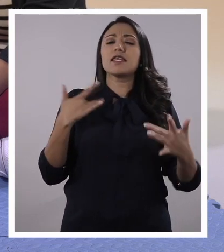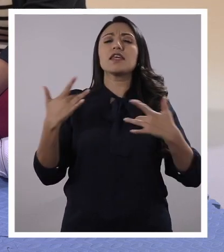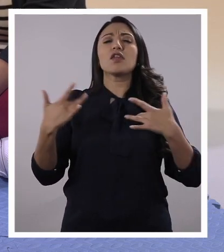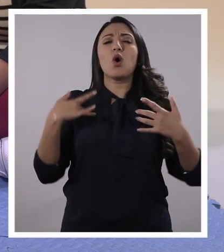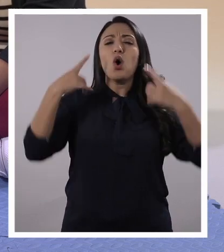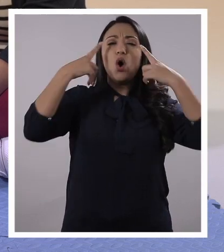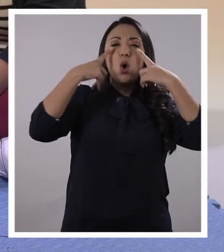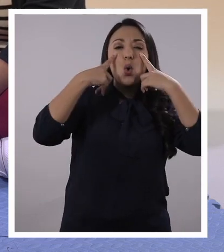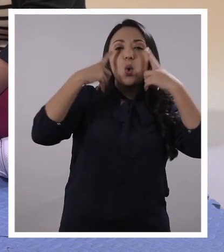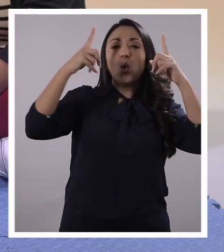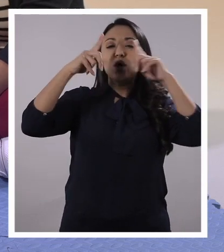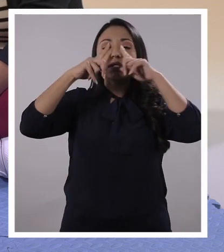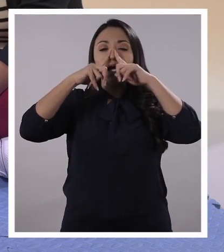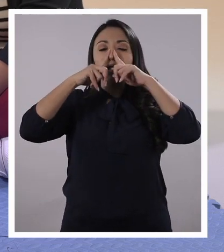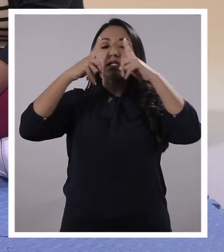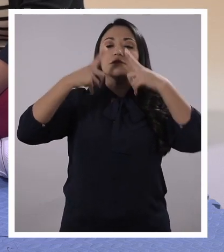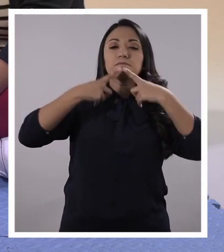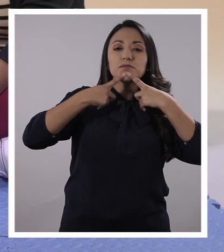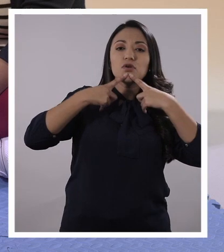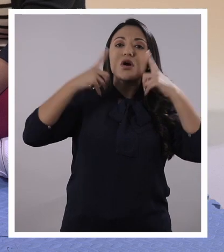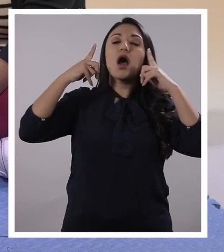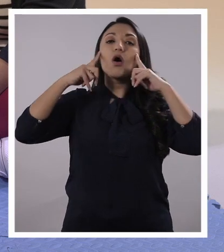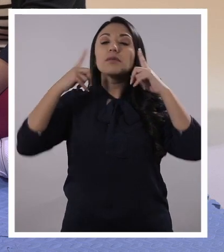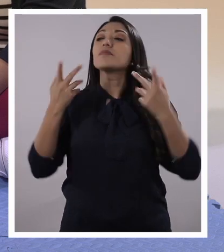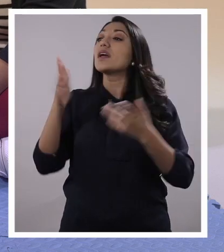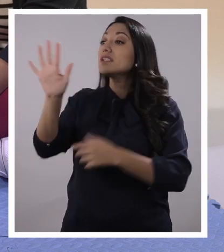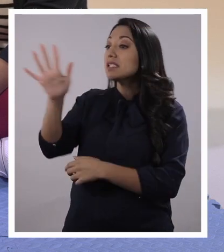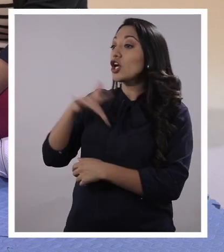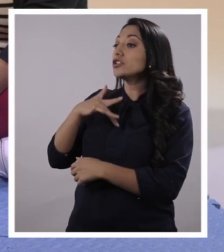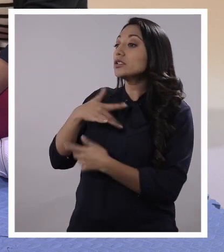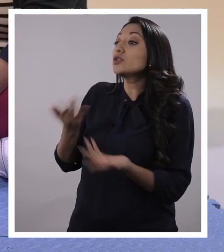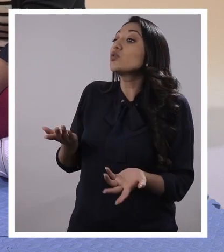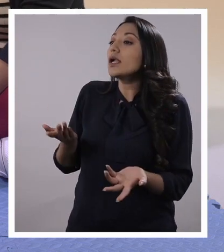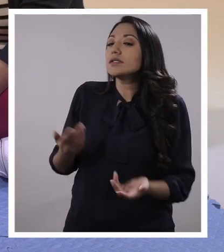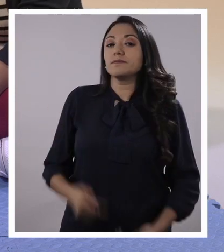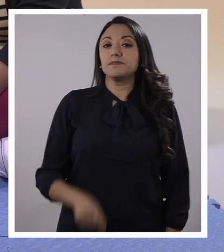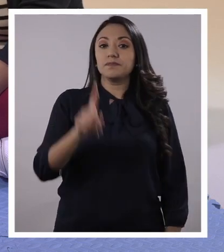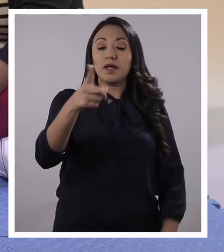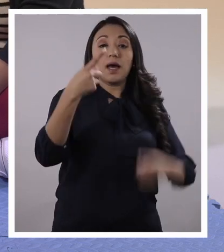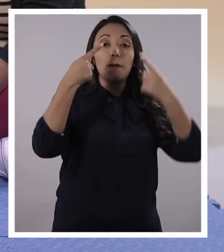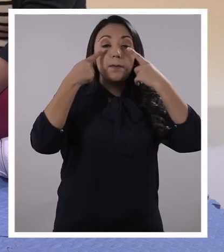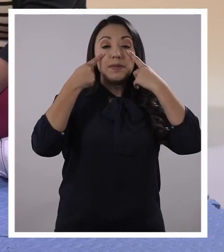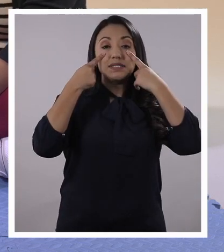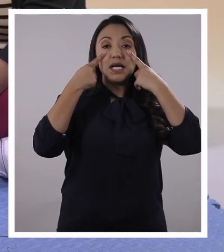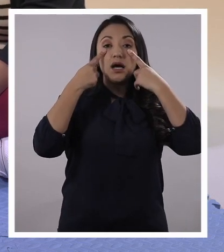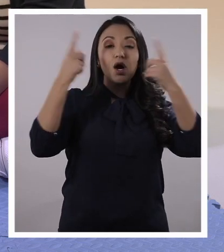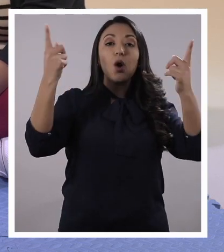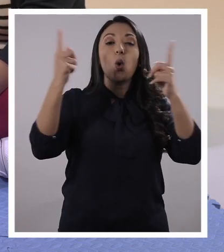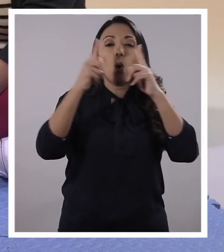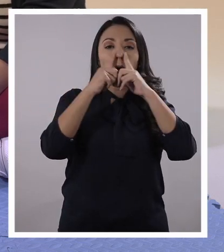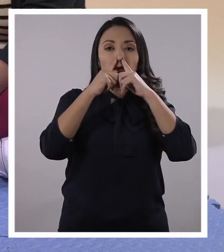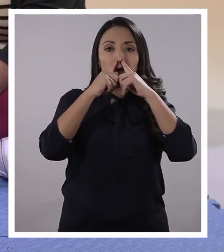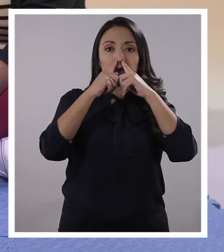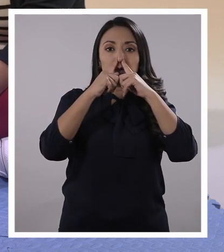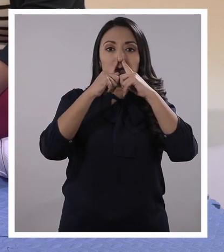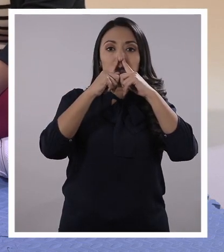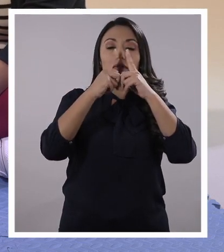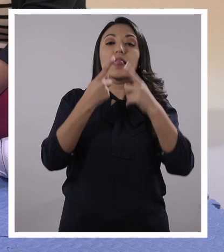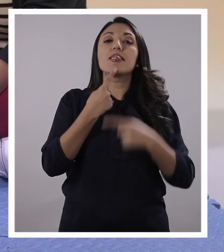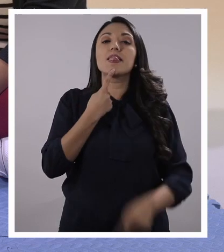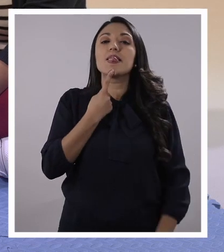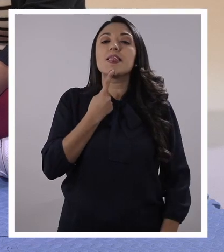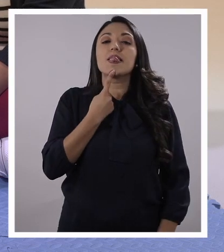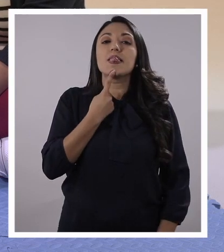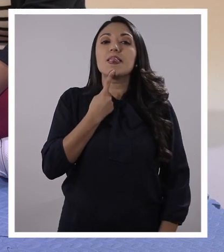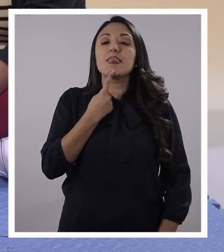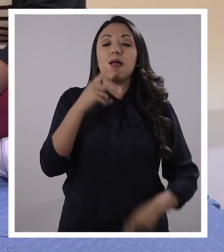Y los despertamos a los cinco sentidos. ¿Cuáles eran, Pancho? Son la vista, el olfato, el gusto,